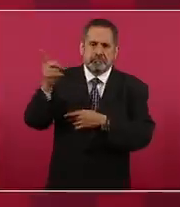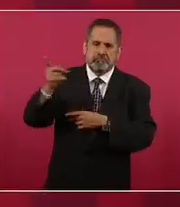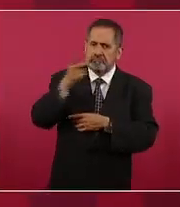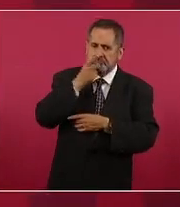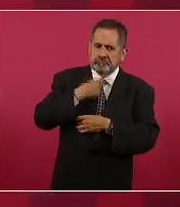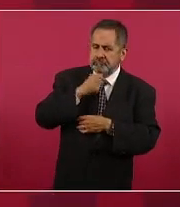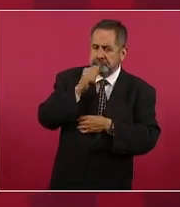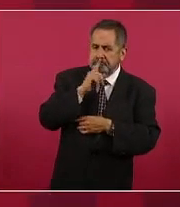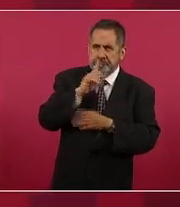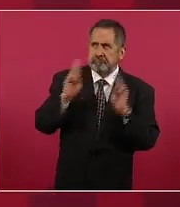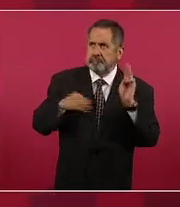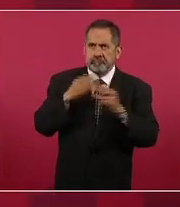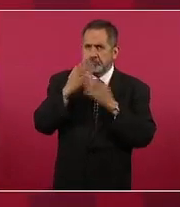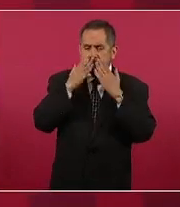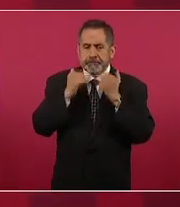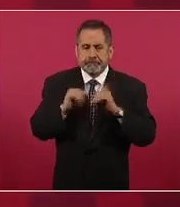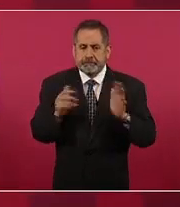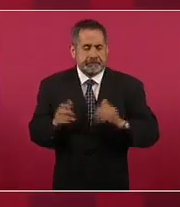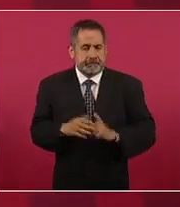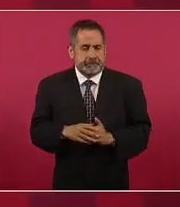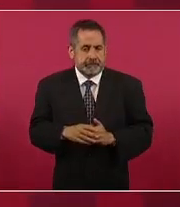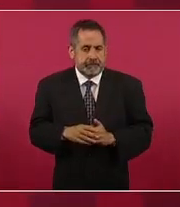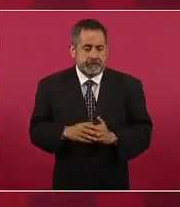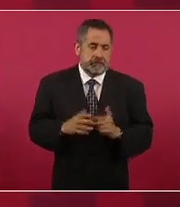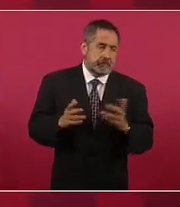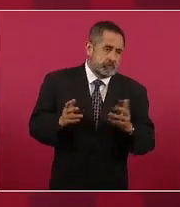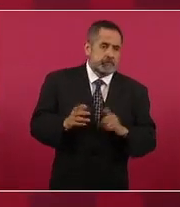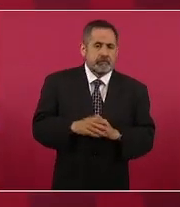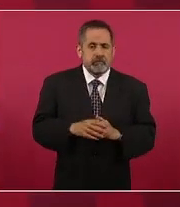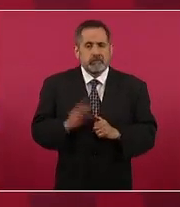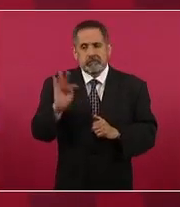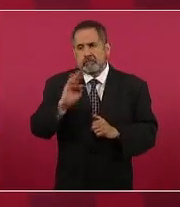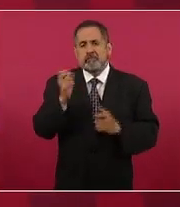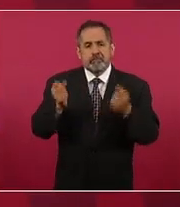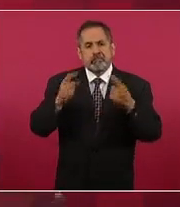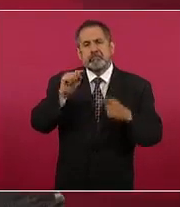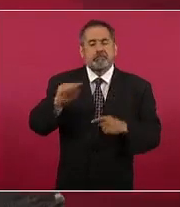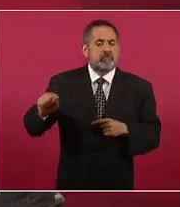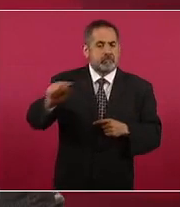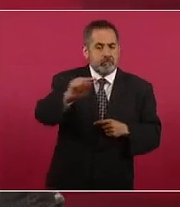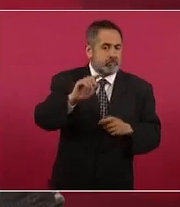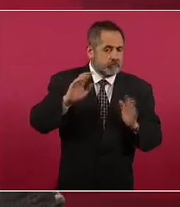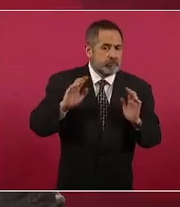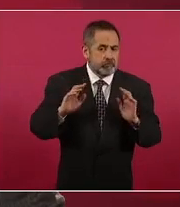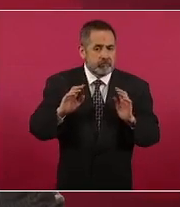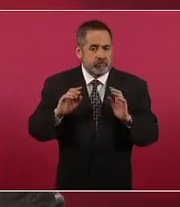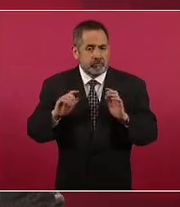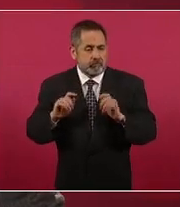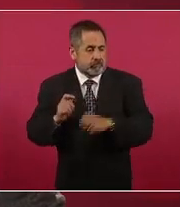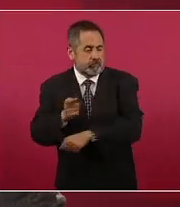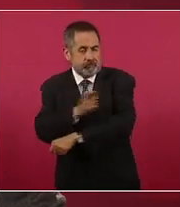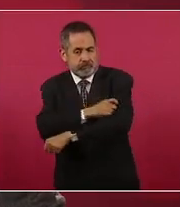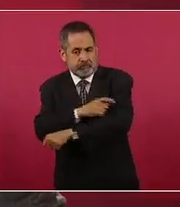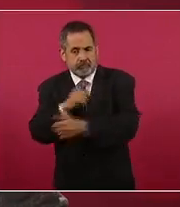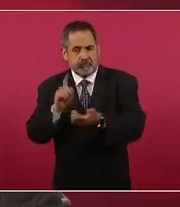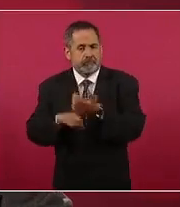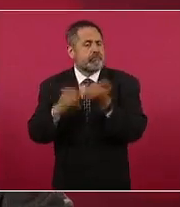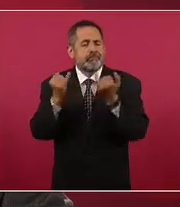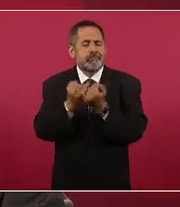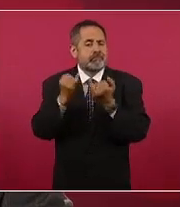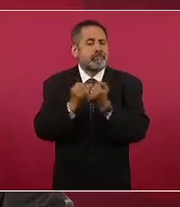parte del mundo no extrañaría como ha ocurrido con las dosis de las personas